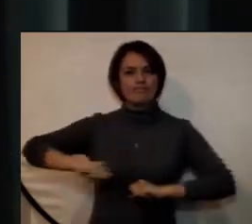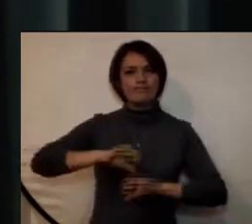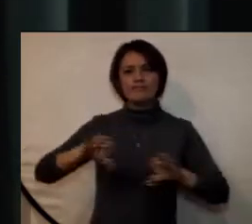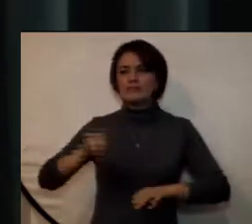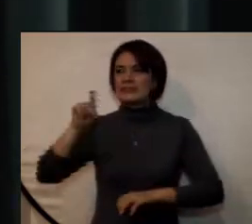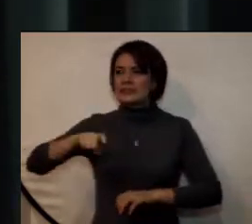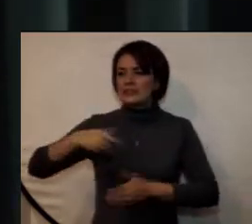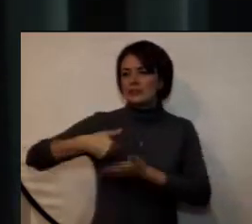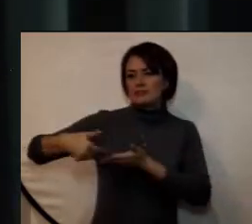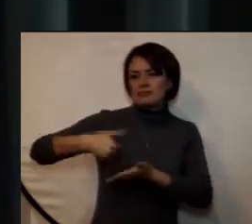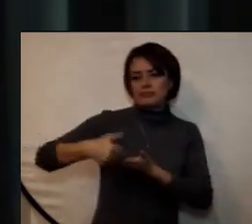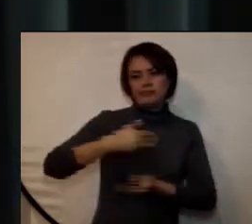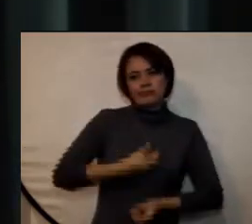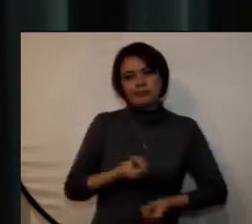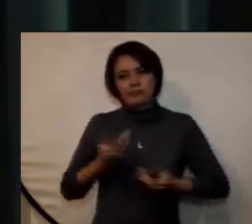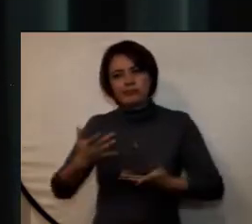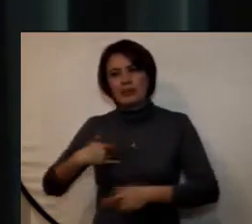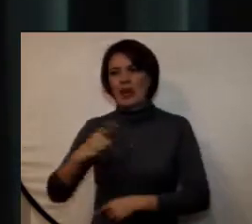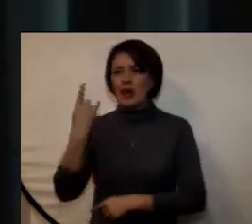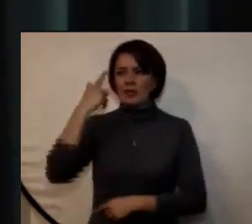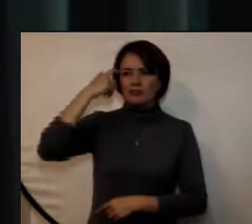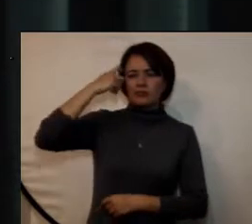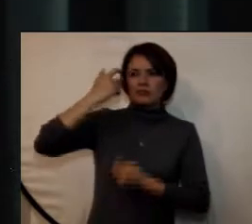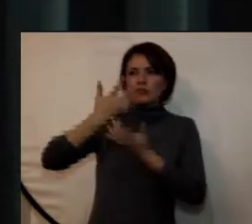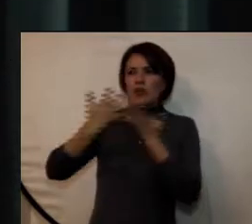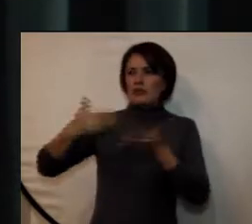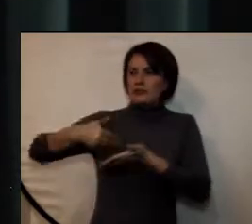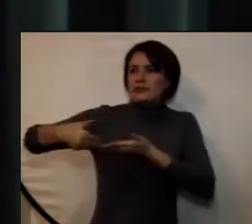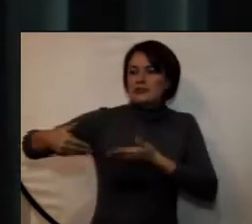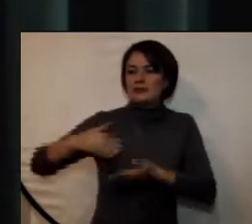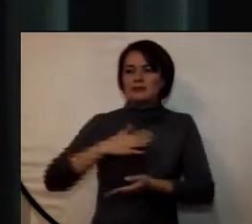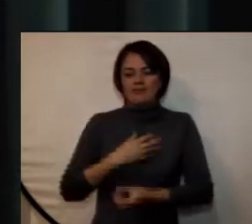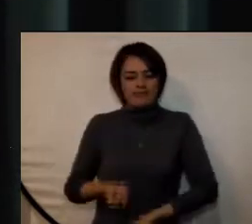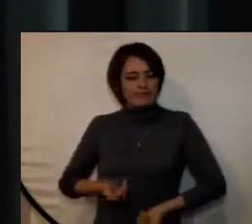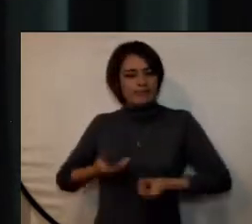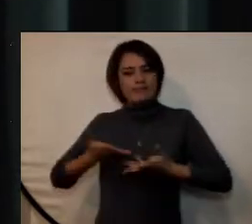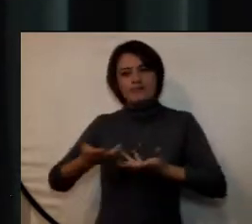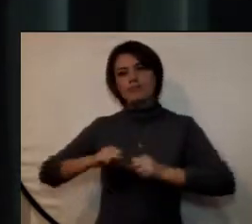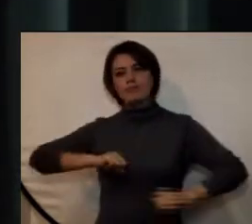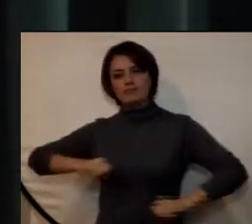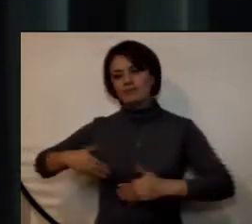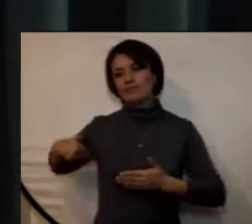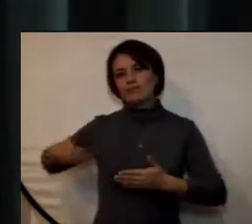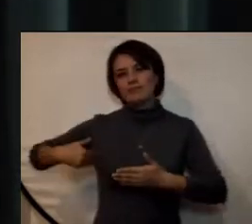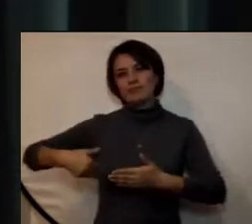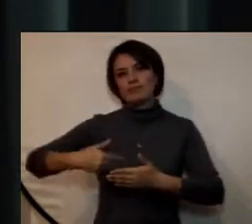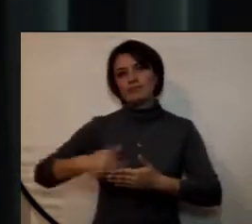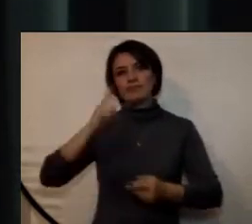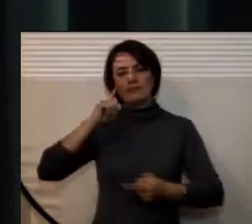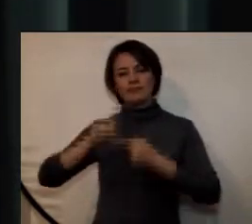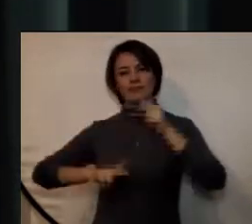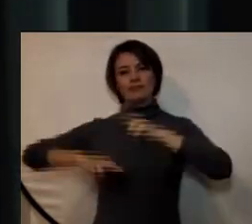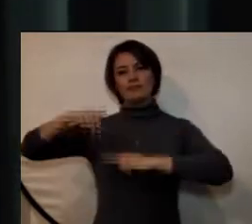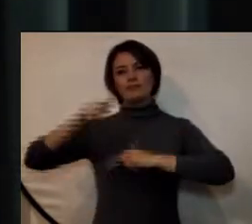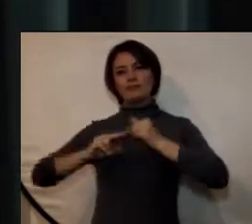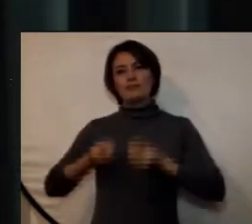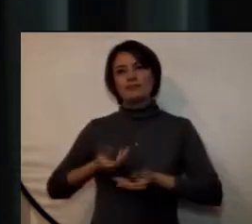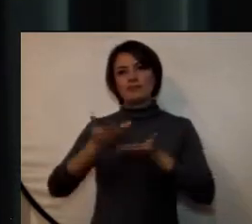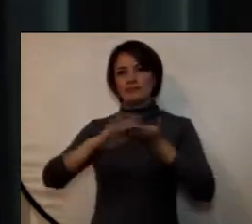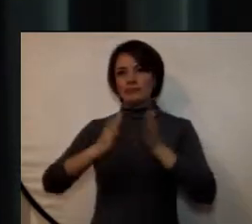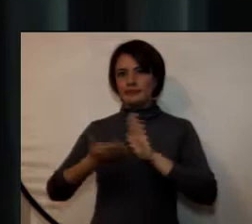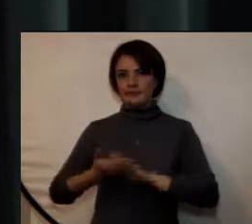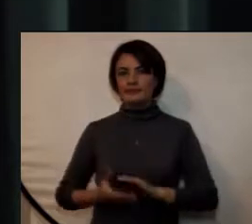necesidades y retos que constantemente nos ofrece en su veloz caminar hacia la construcción de la paz.